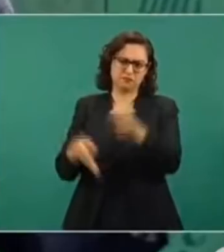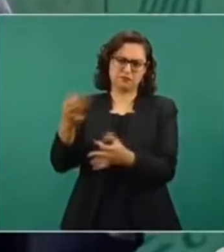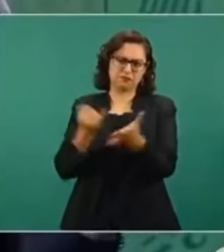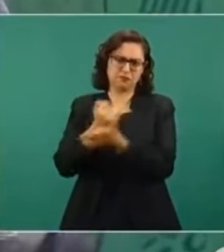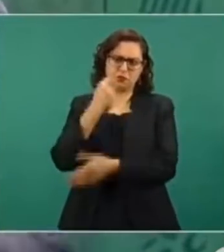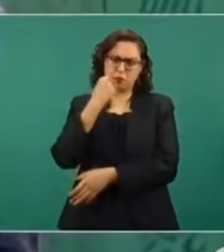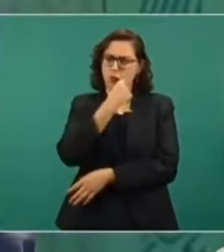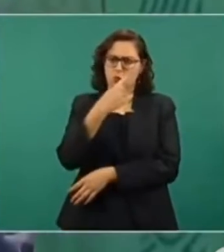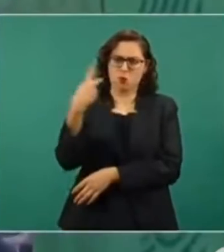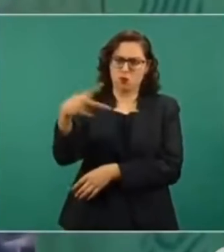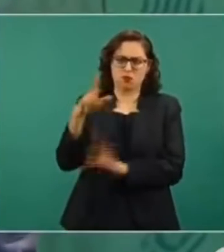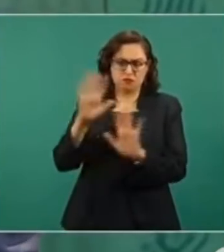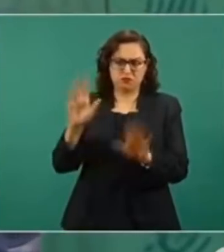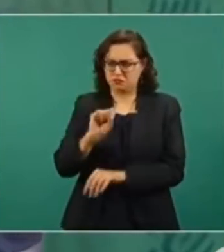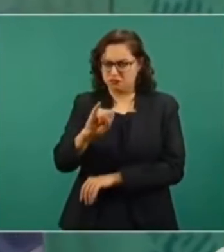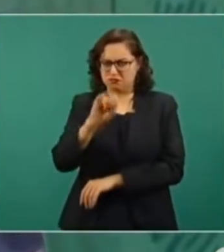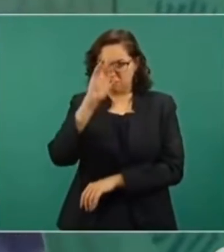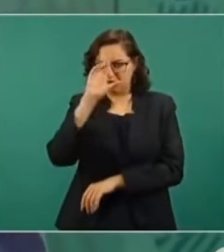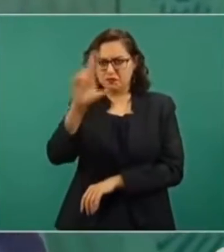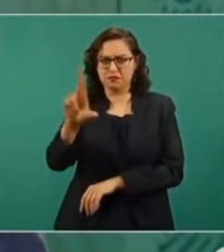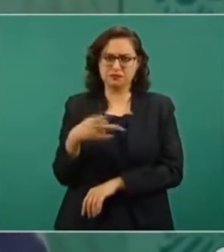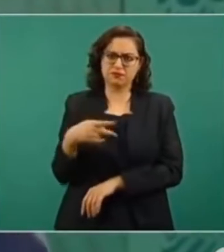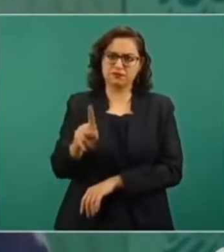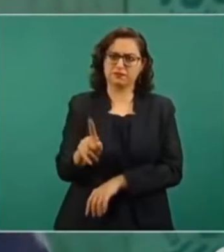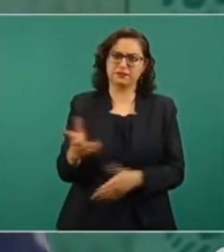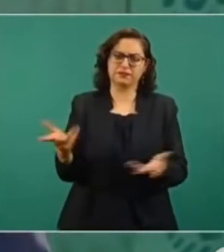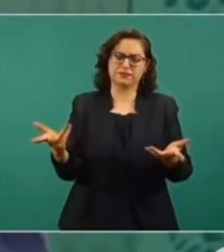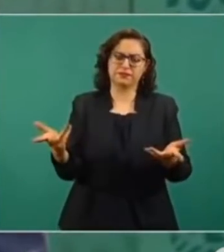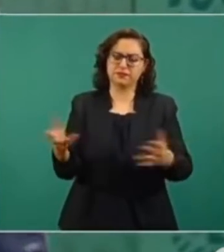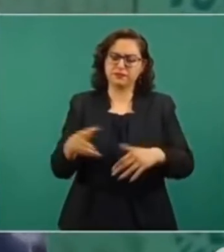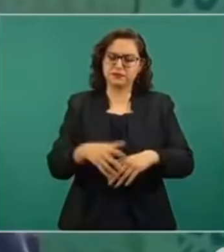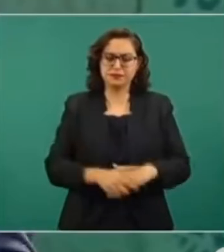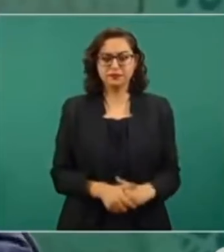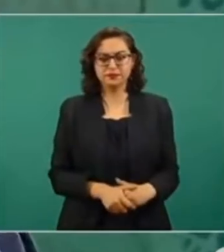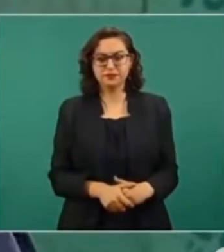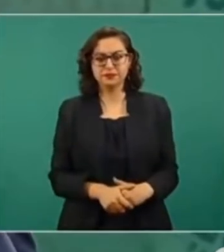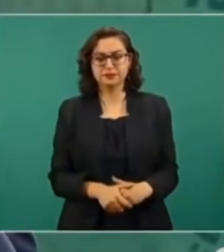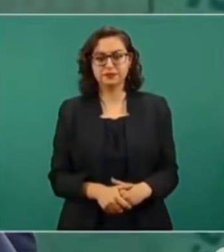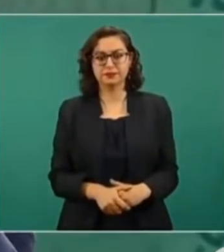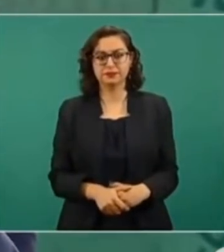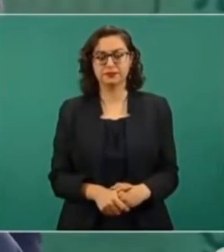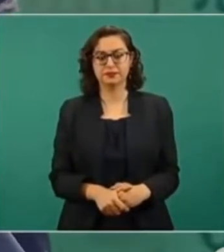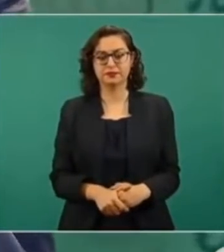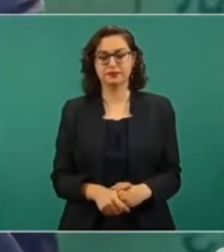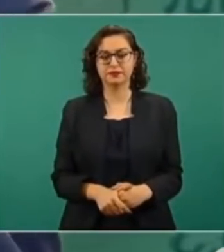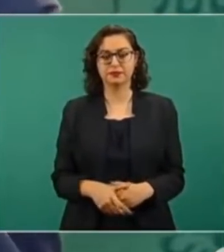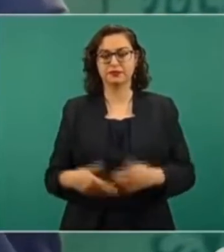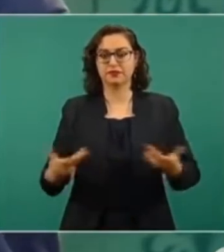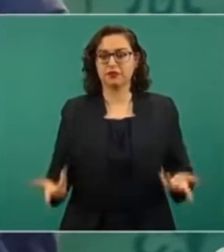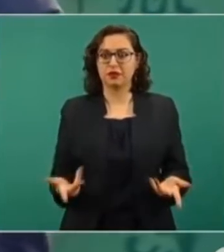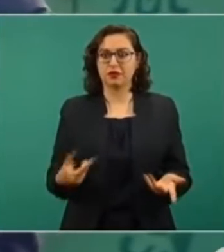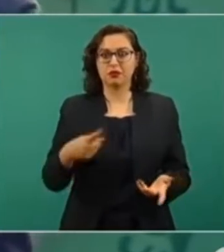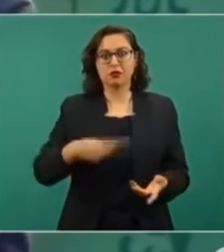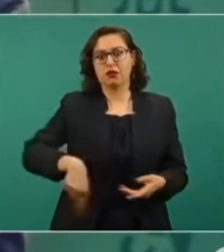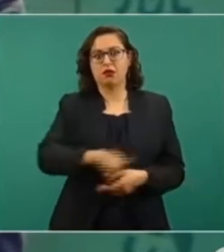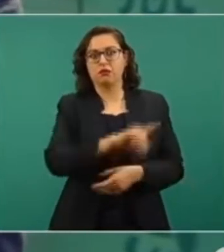no pueden ser intocables.